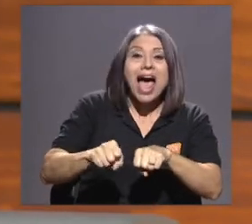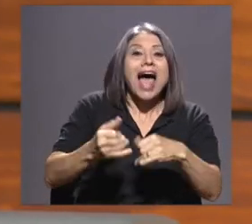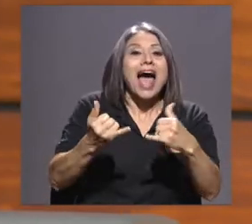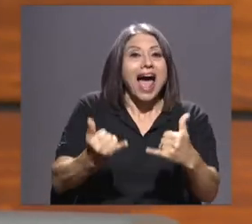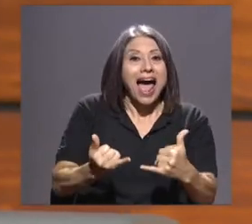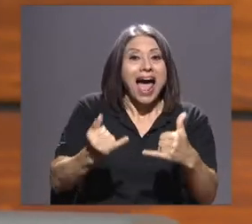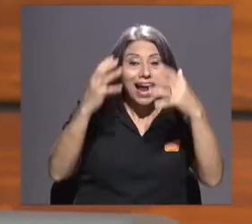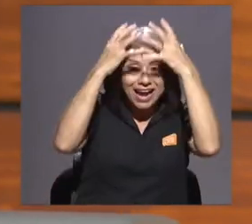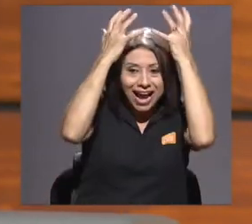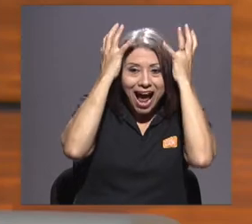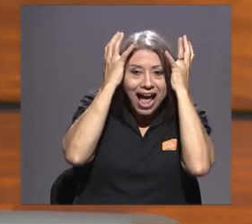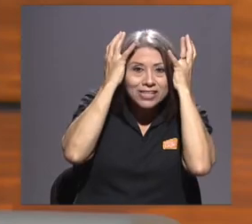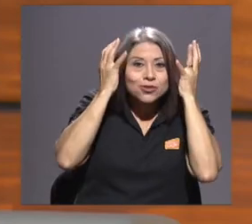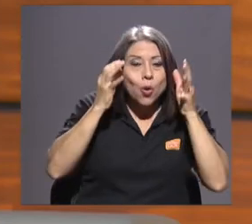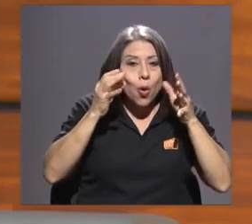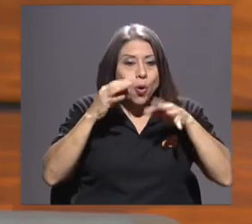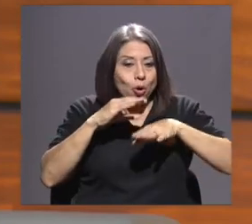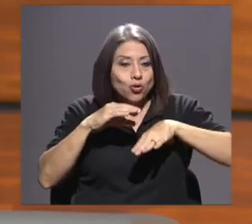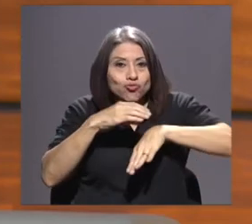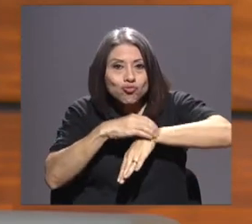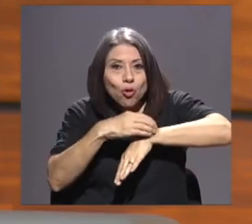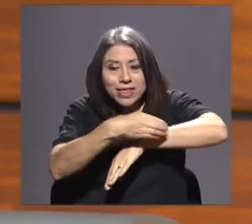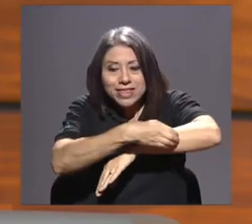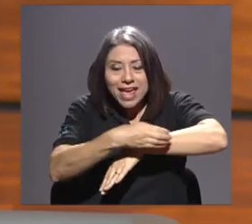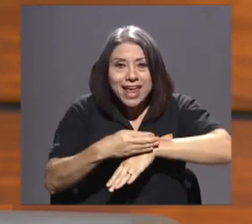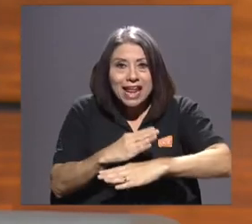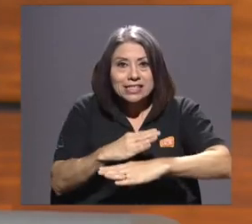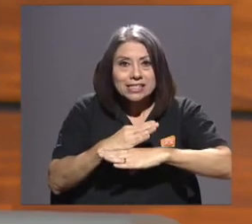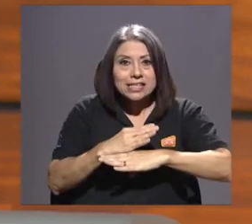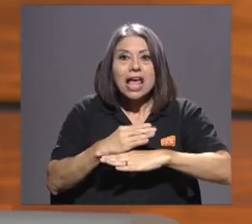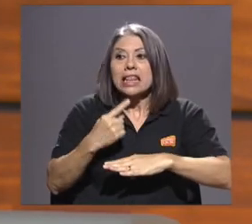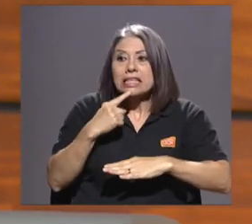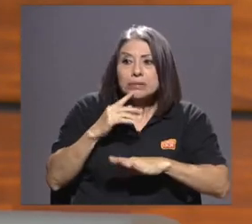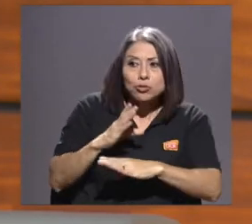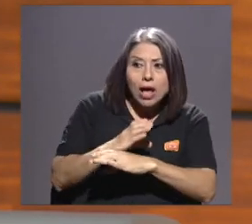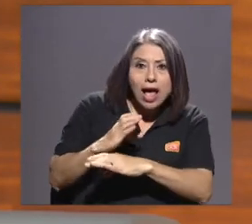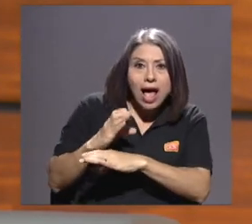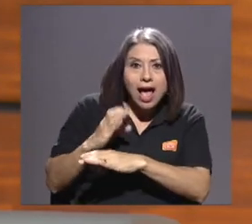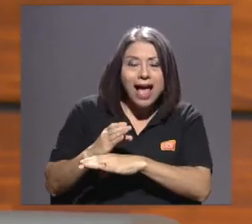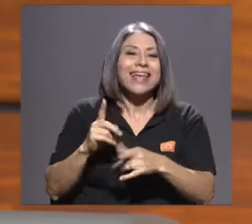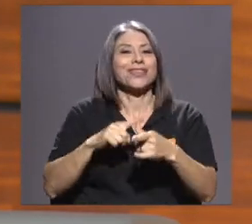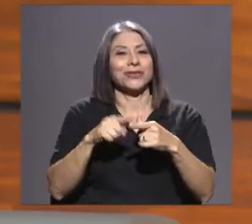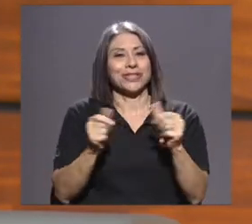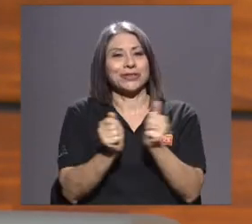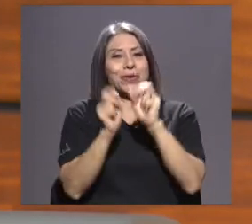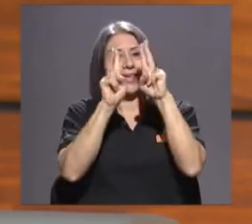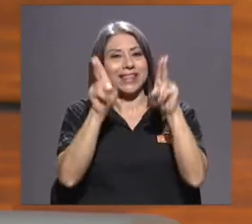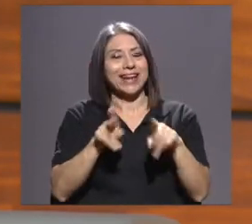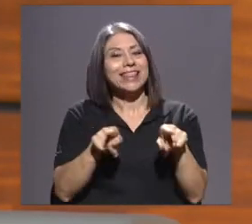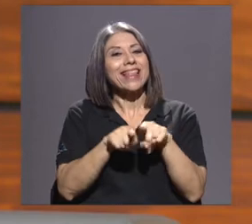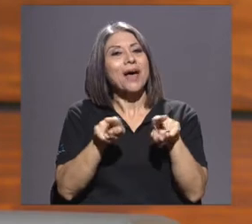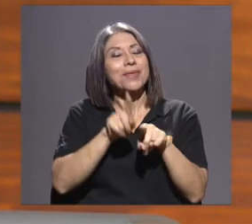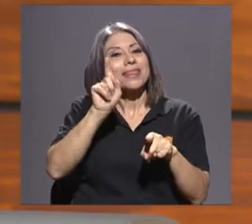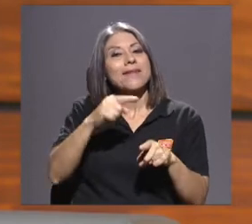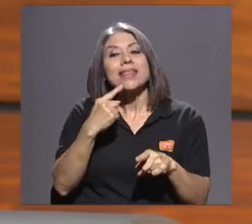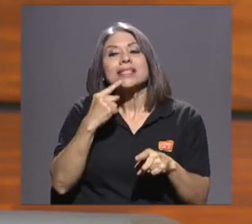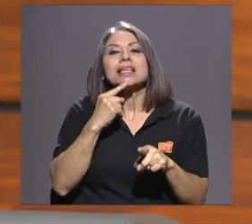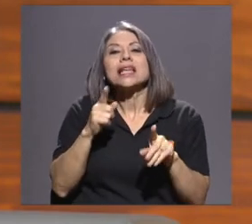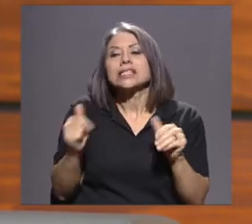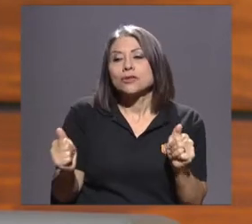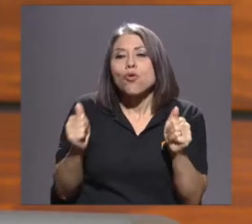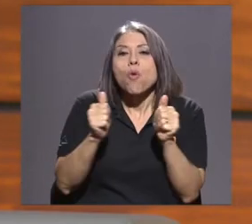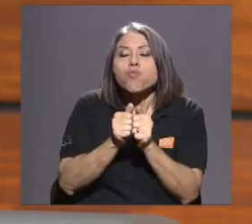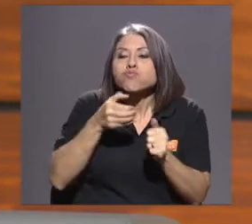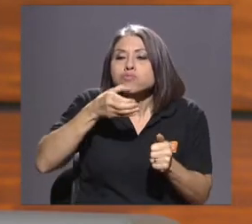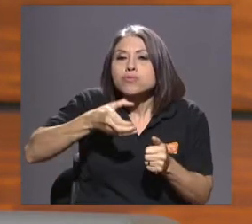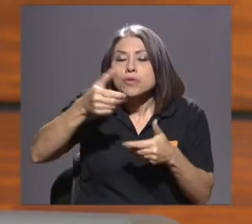decimos por dónde pasar y por dónde no, cómo entonces efectivamente podríamos acompañarlos. En lugar de ser